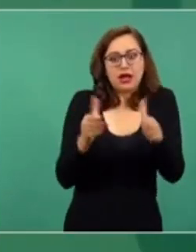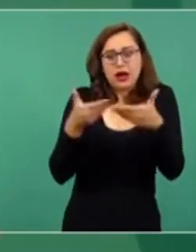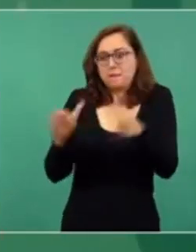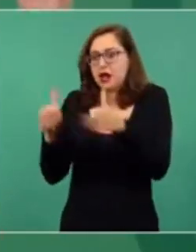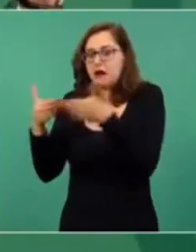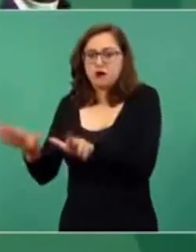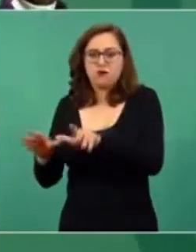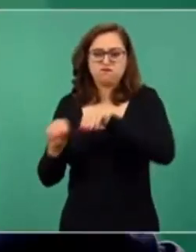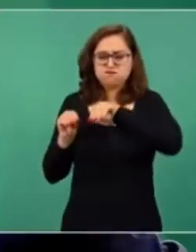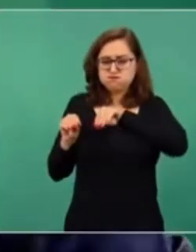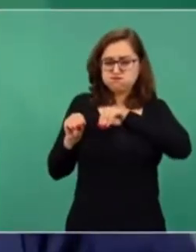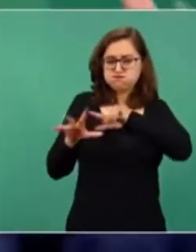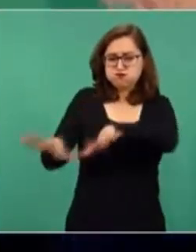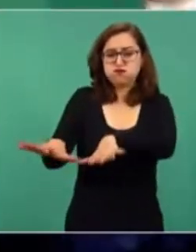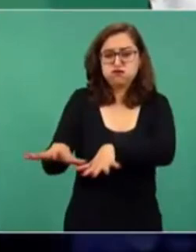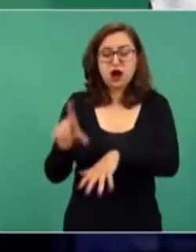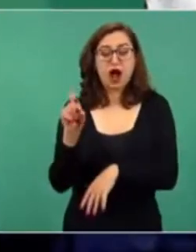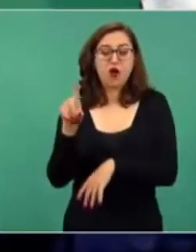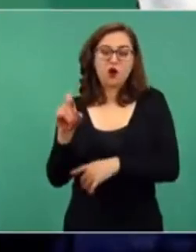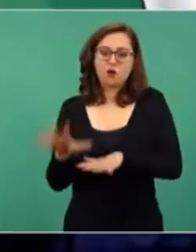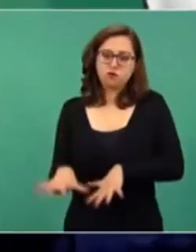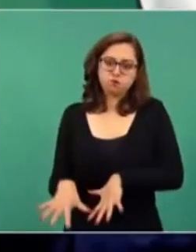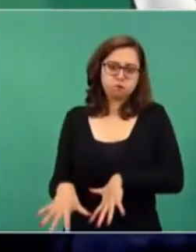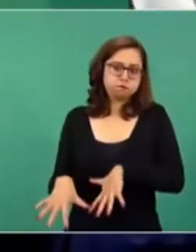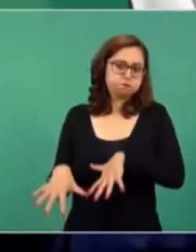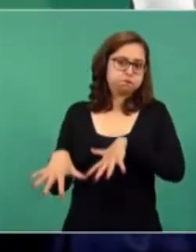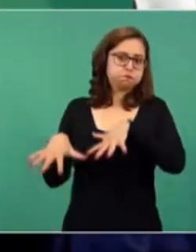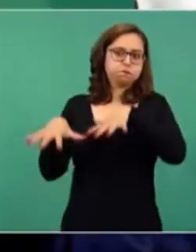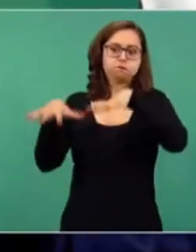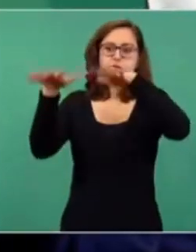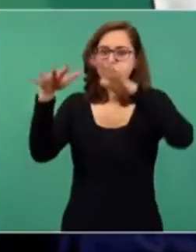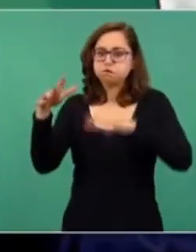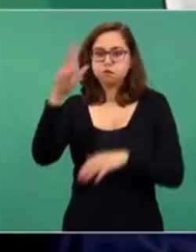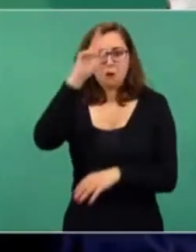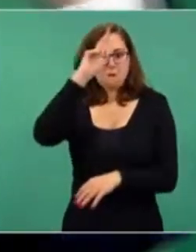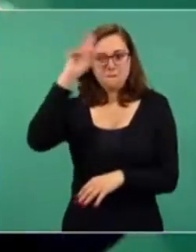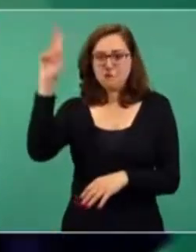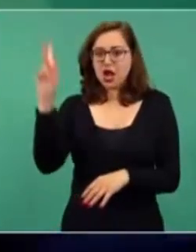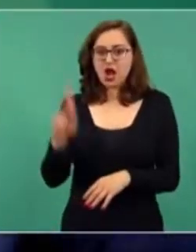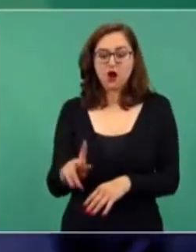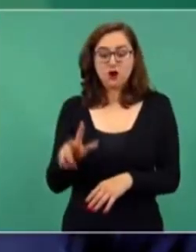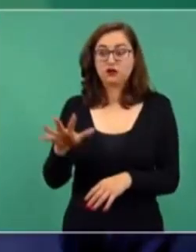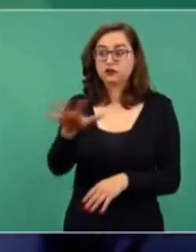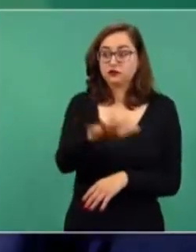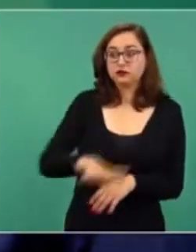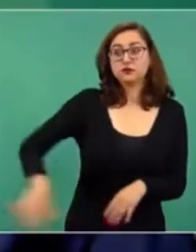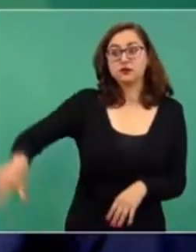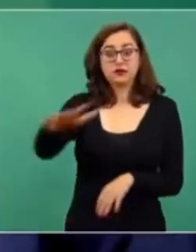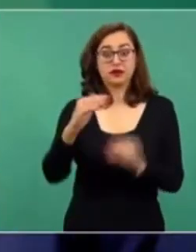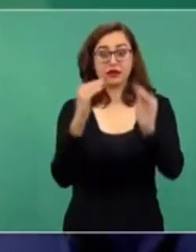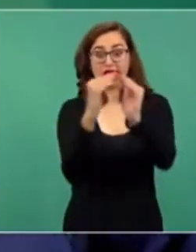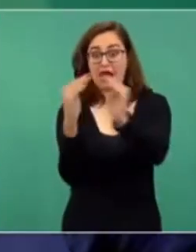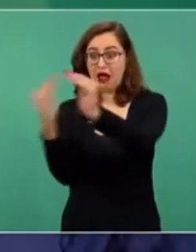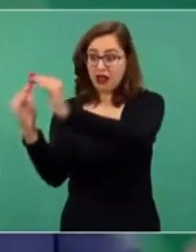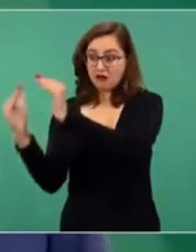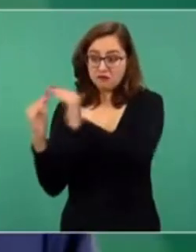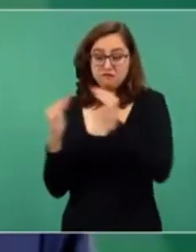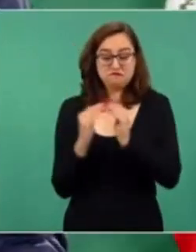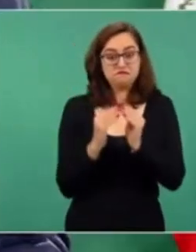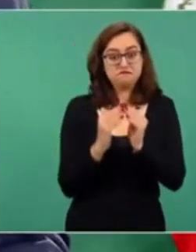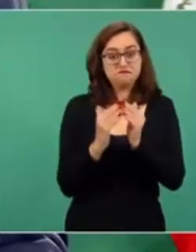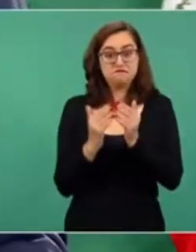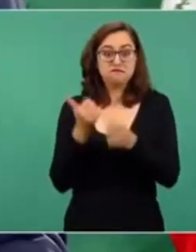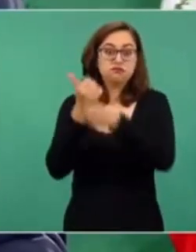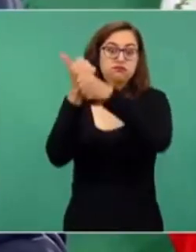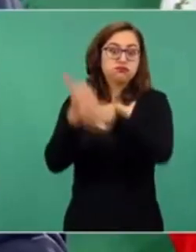Y esto ocasionaba que la planicie de Tabasco